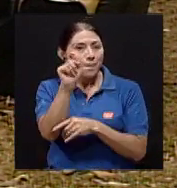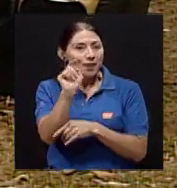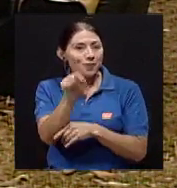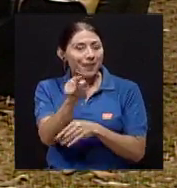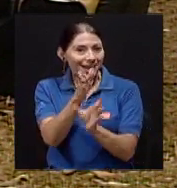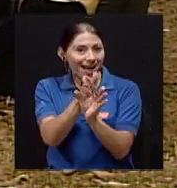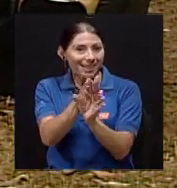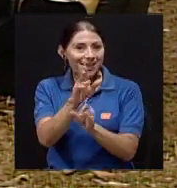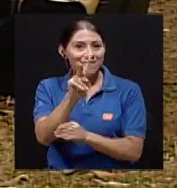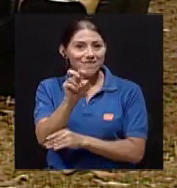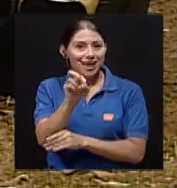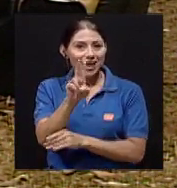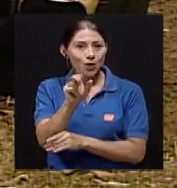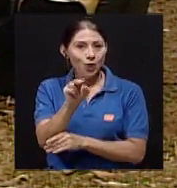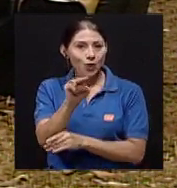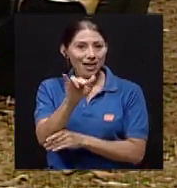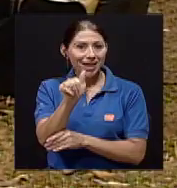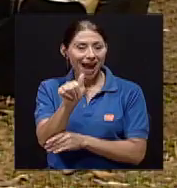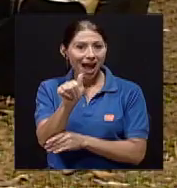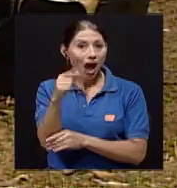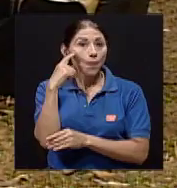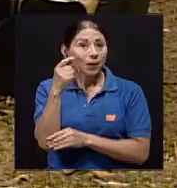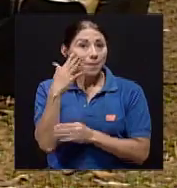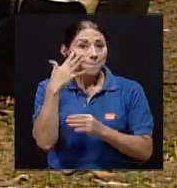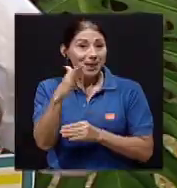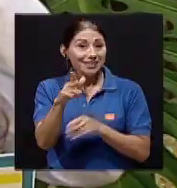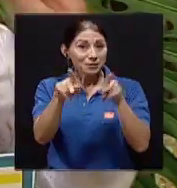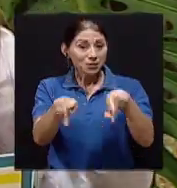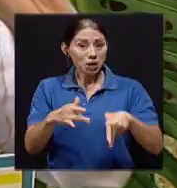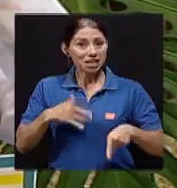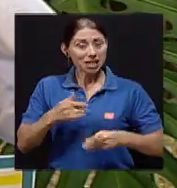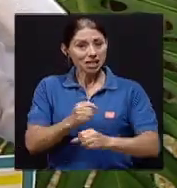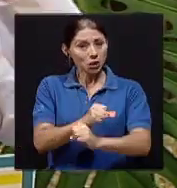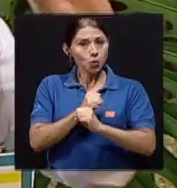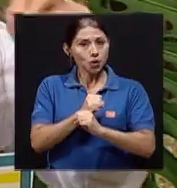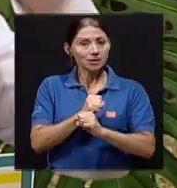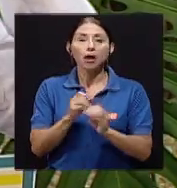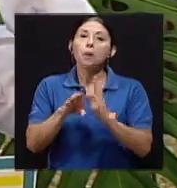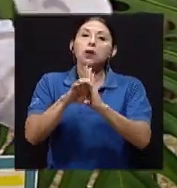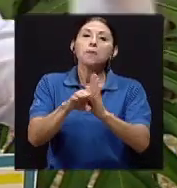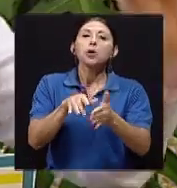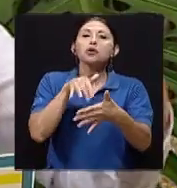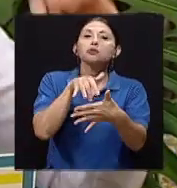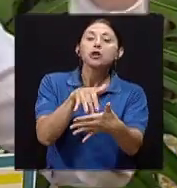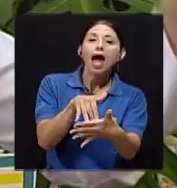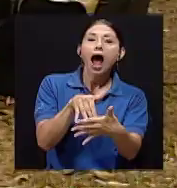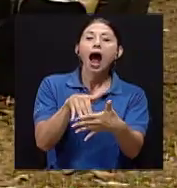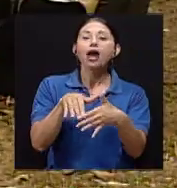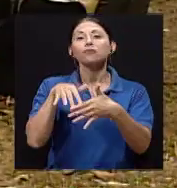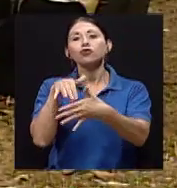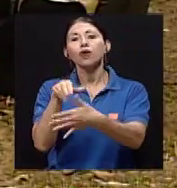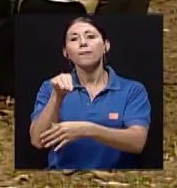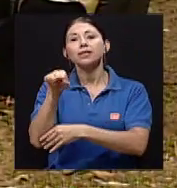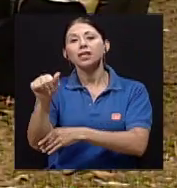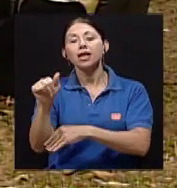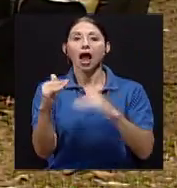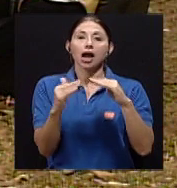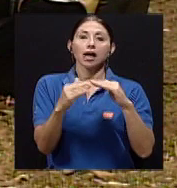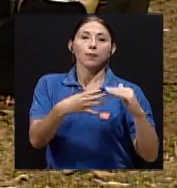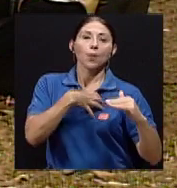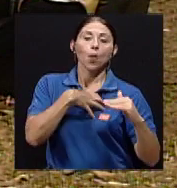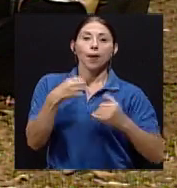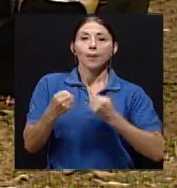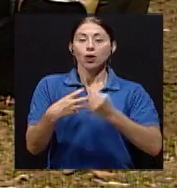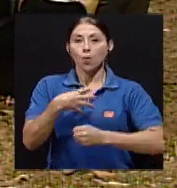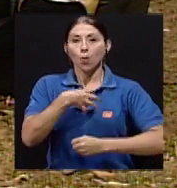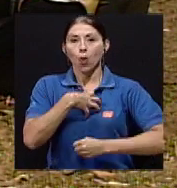Verónica, porque efectivamente, ya pareciera que están como muy seguros. Queremos estudiar, sacar una maestría, casa propia, vehículo propio, pero el